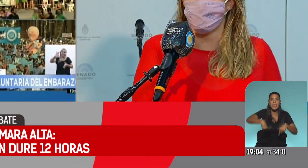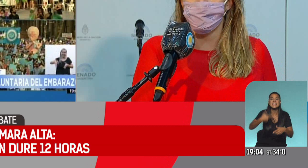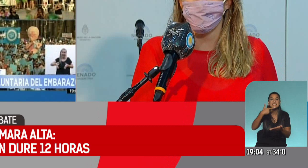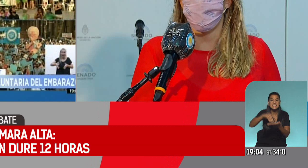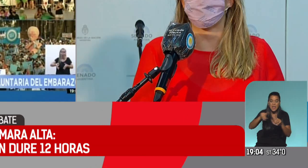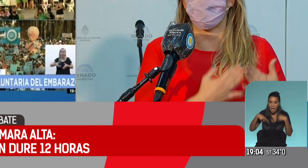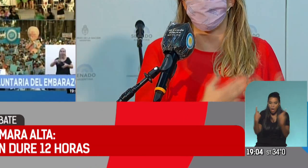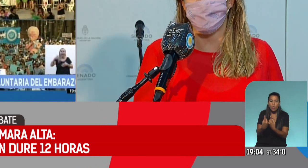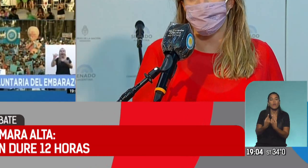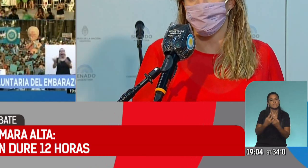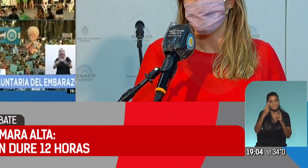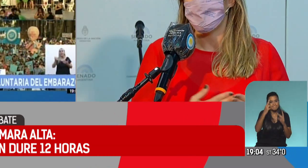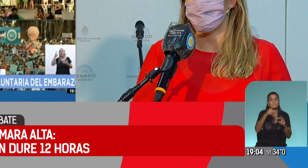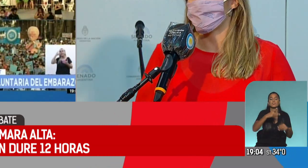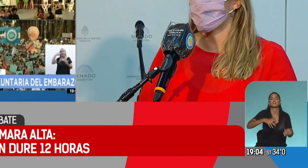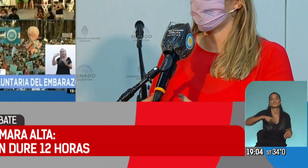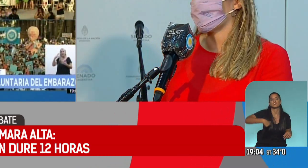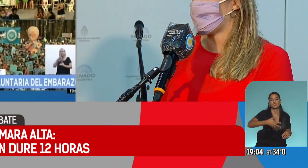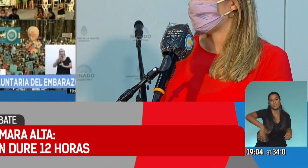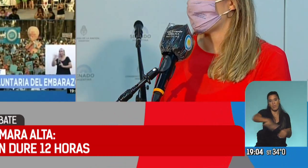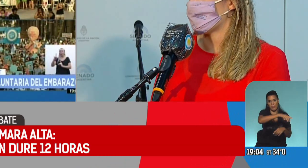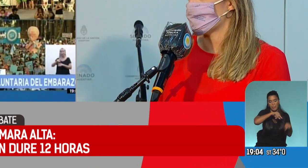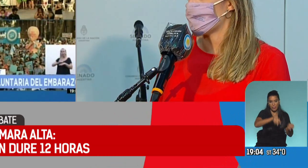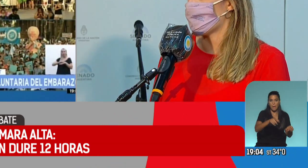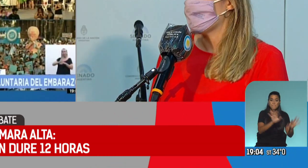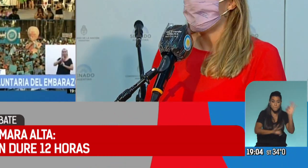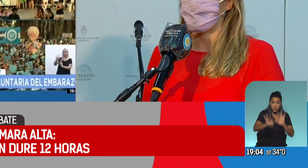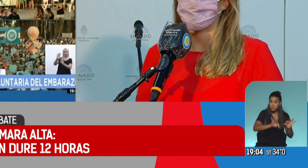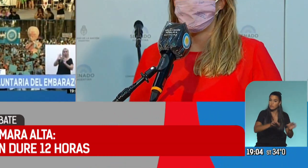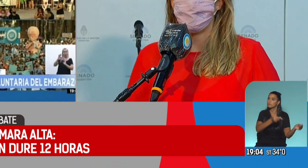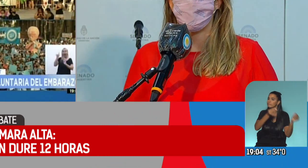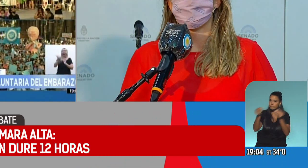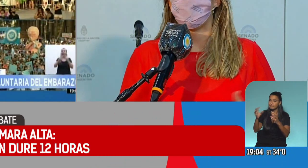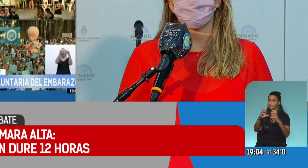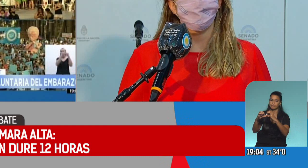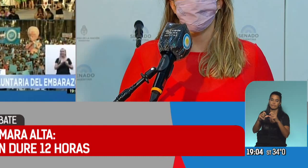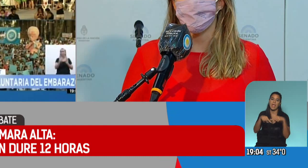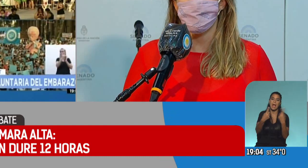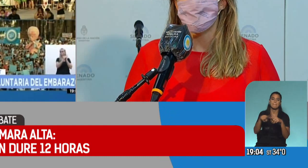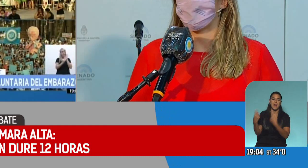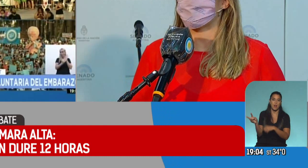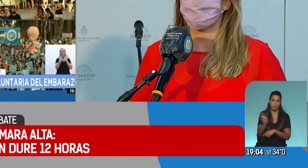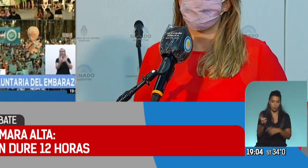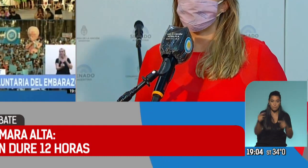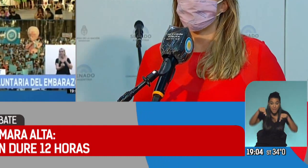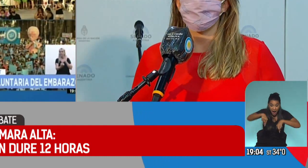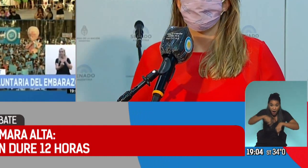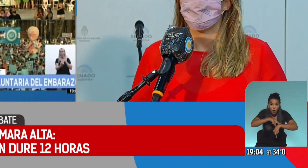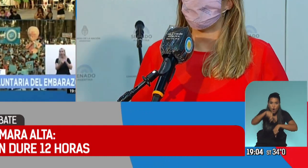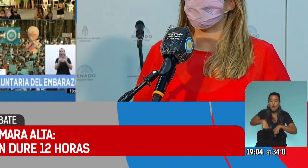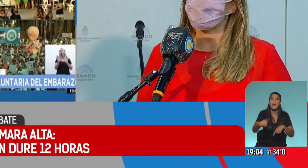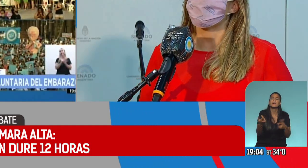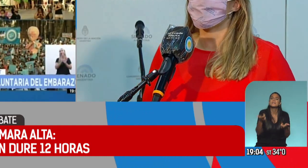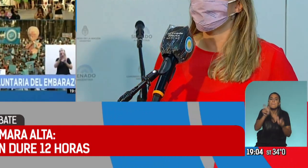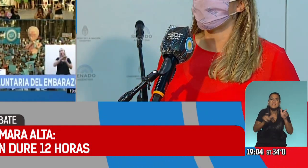honre a la sociedad respetando el proyecto que ha traído a discusión en estas cámaras. A esta hora, que haya indecisos,